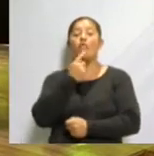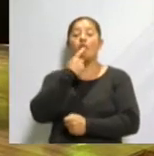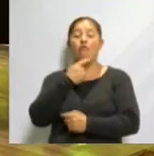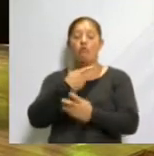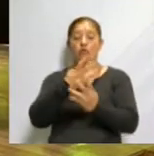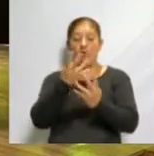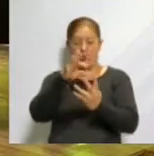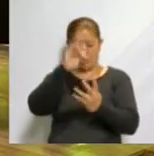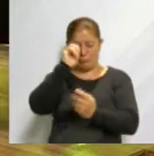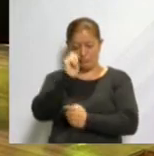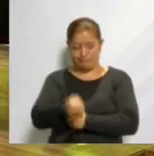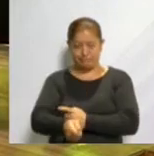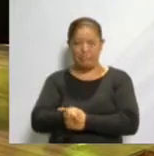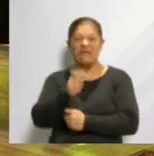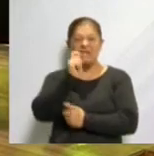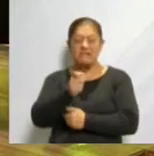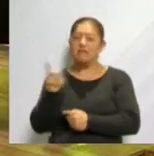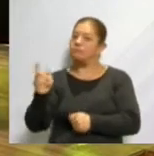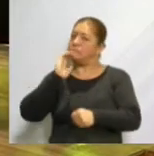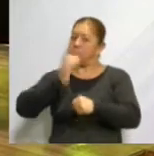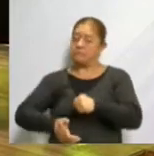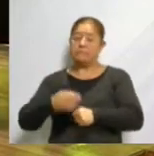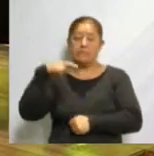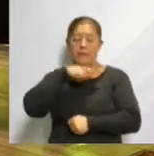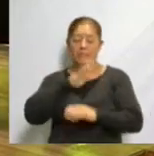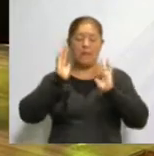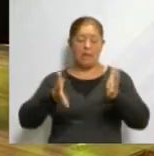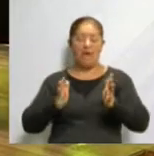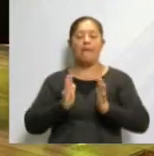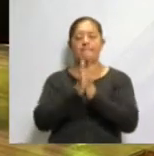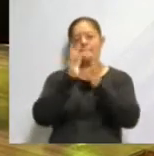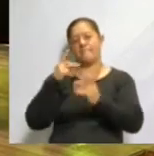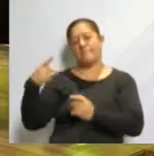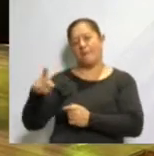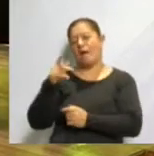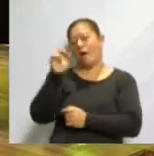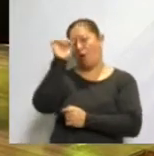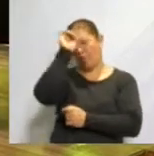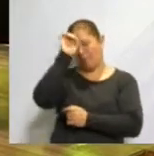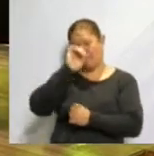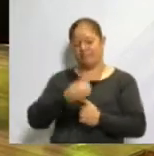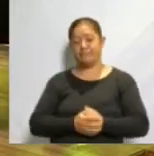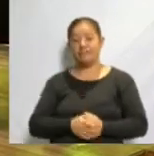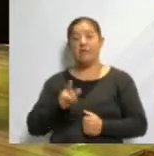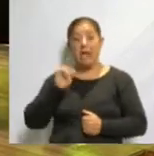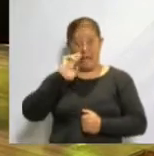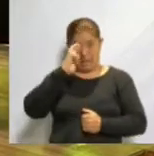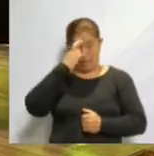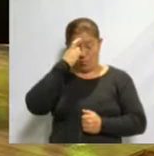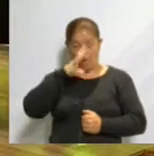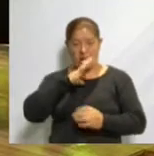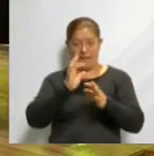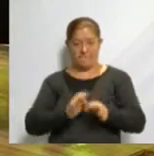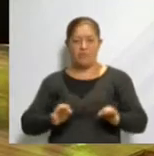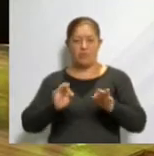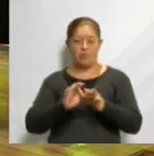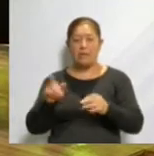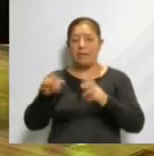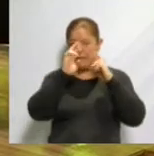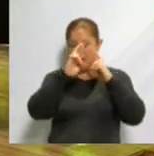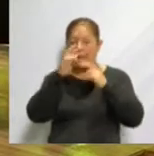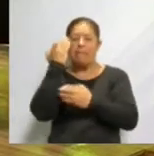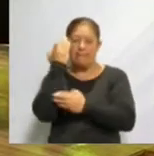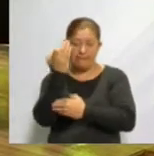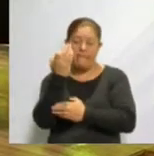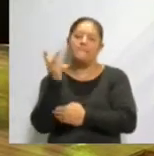quiere decir que pueden terminar inmediatamente su participación. Recuerden que es importante respetar estos tiempos para